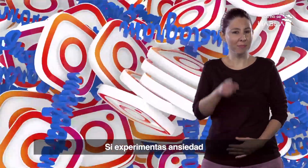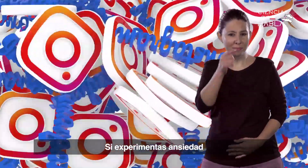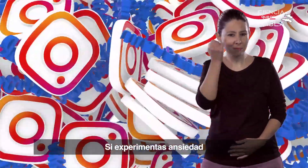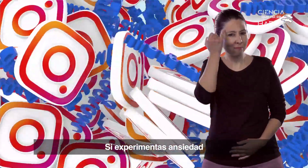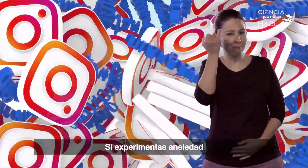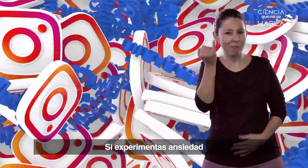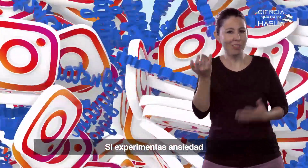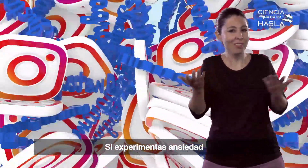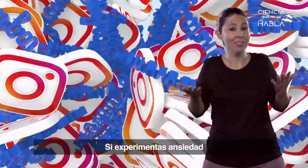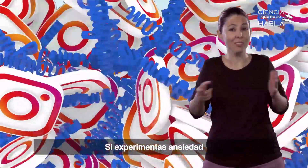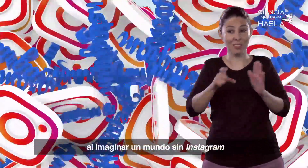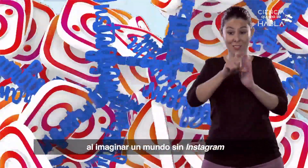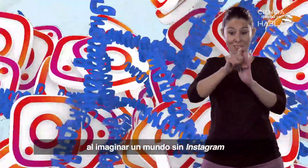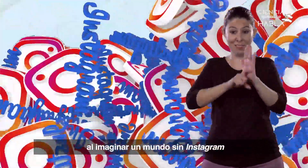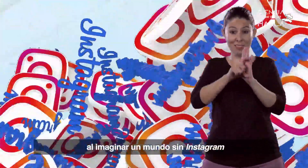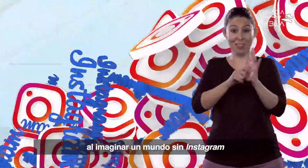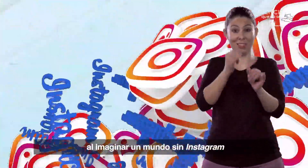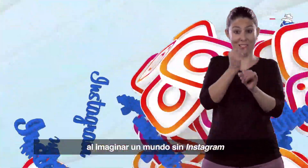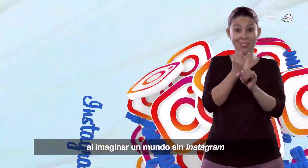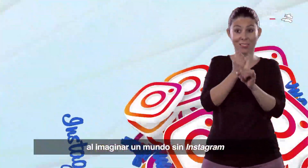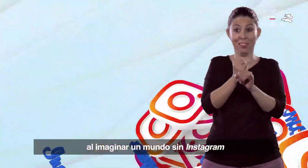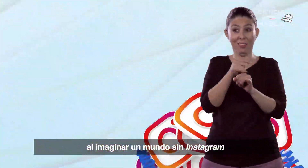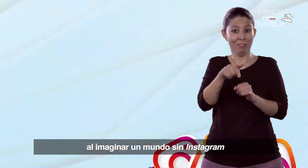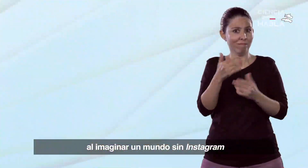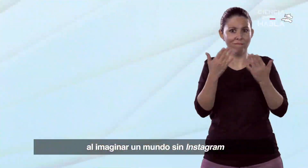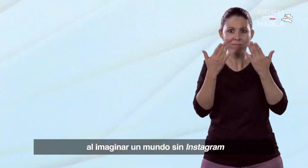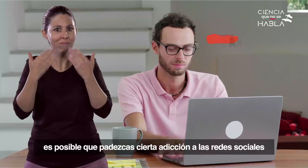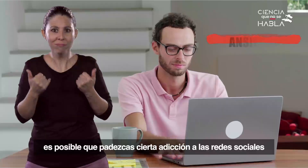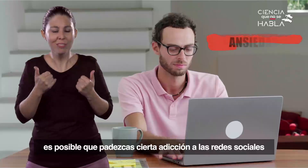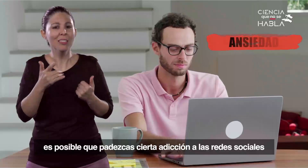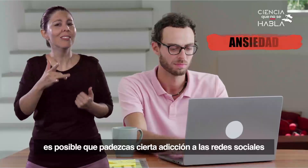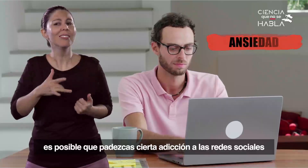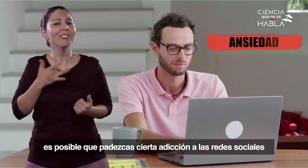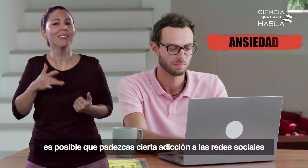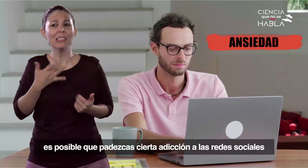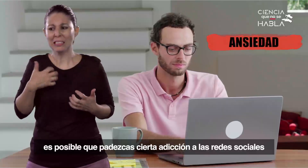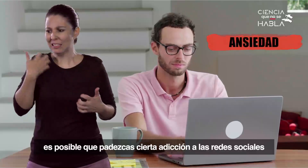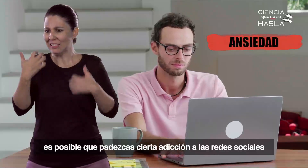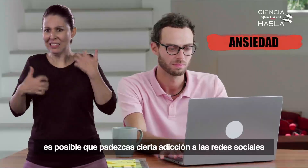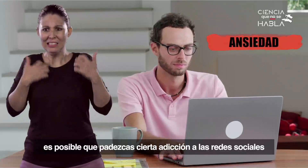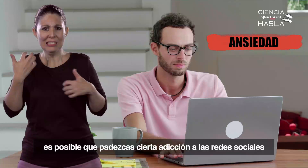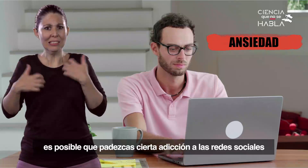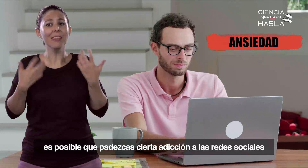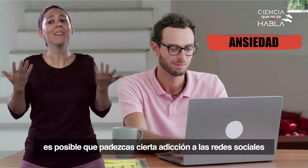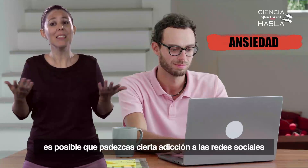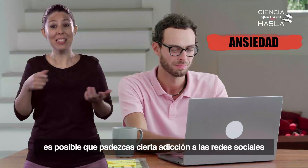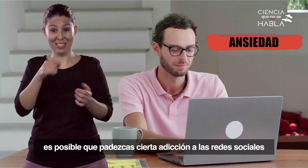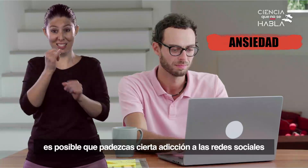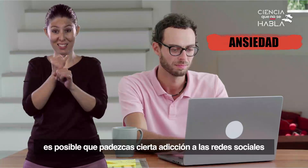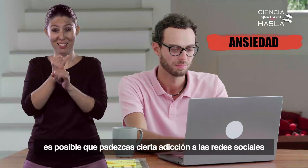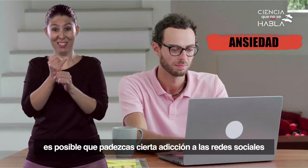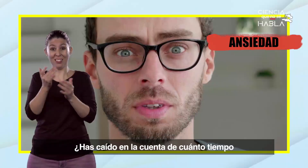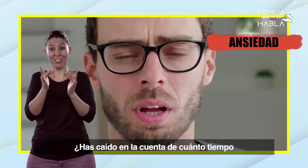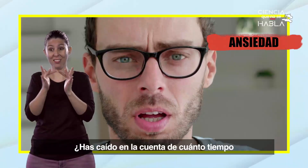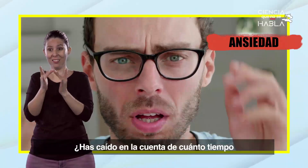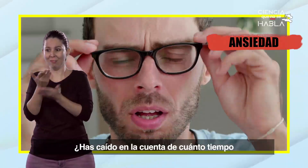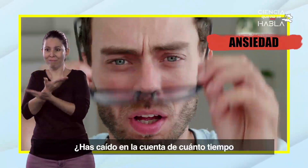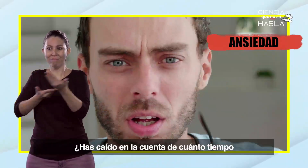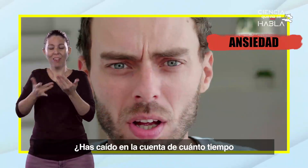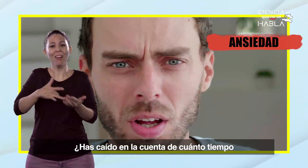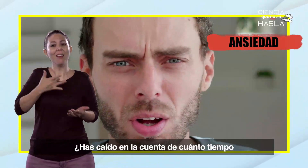Si experimentas ansiedad al imaginar un mundo sin Instagram, es posible que padezcas cierta adicción a las redes sociales.